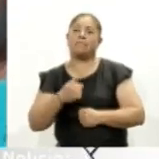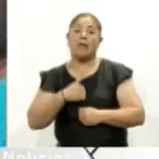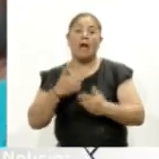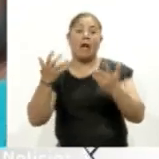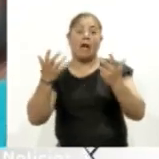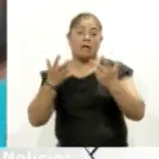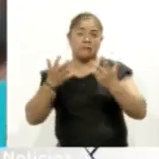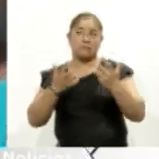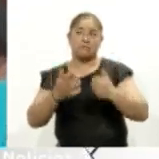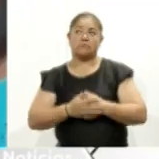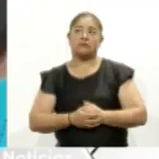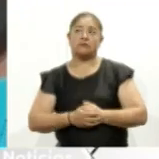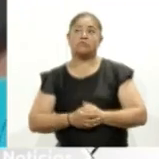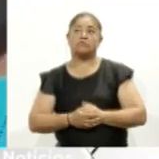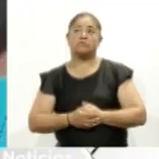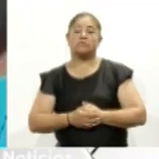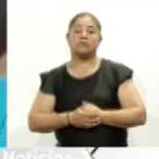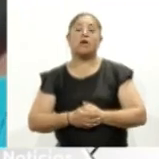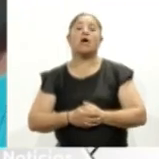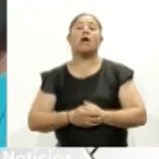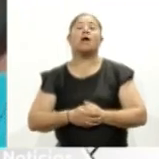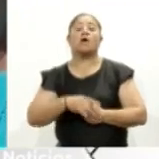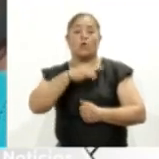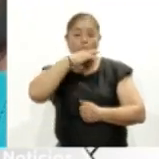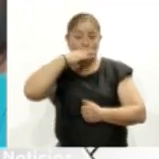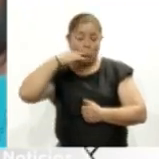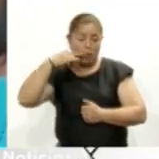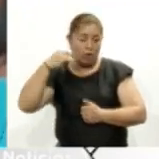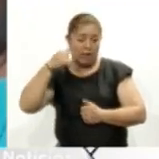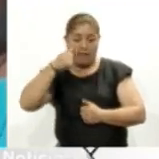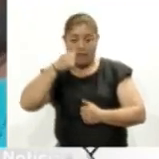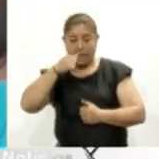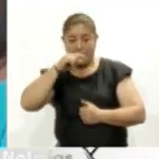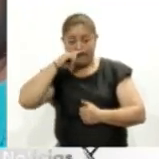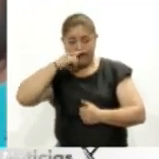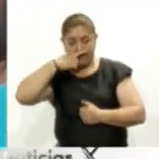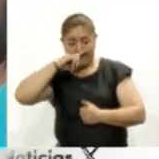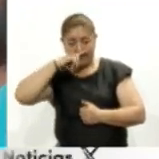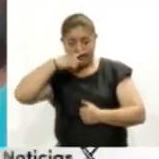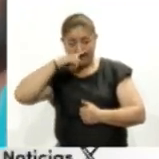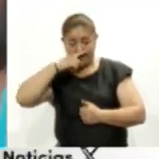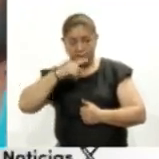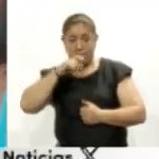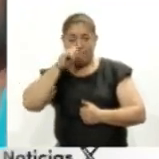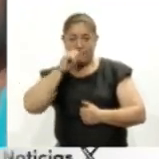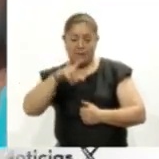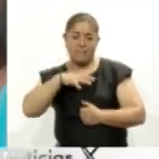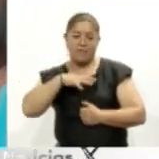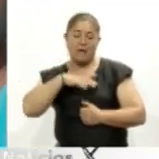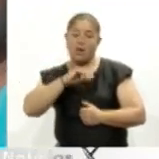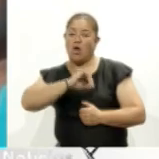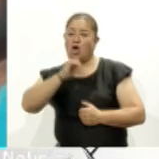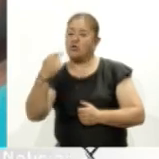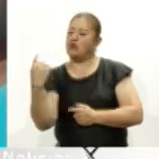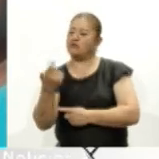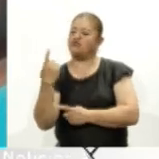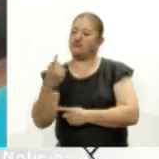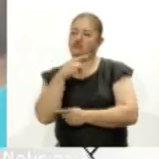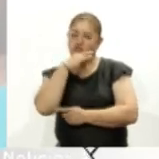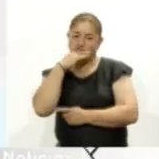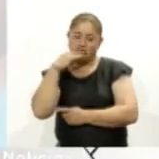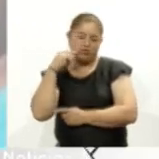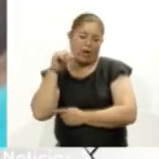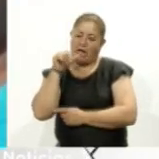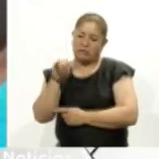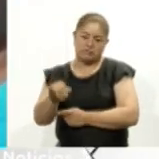de rajas y con epazote y hacemos la la enchilada esa es la forma que la